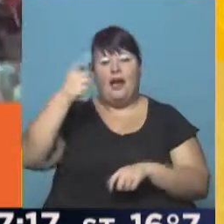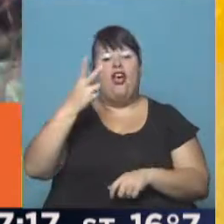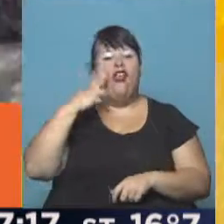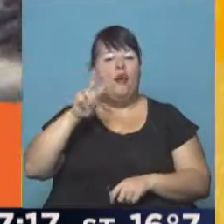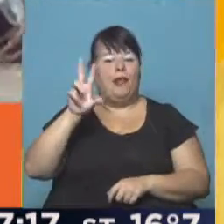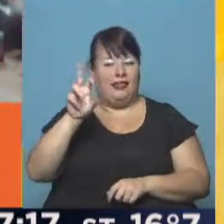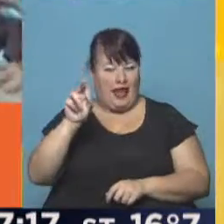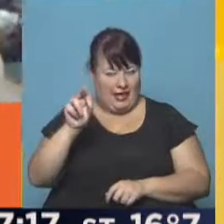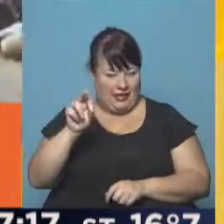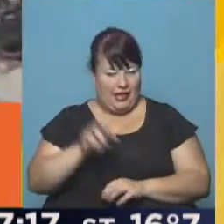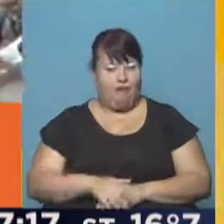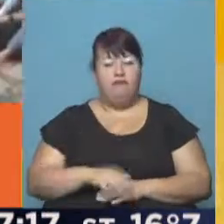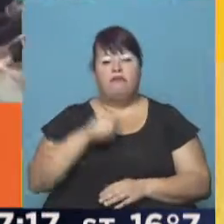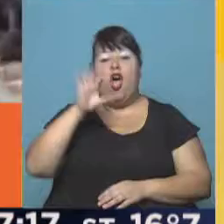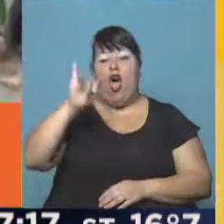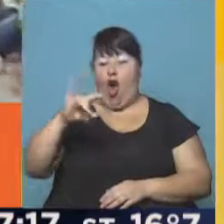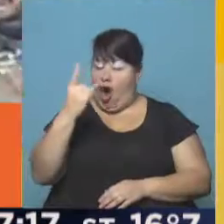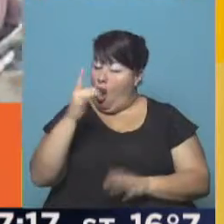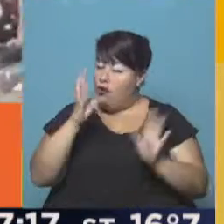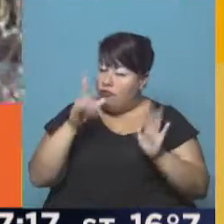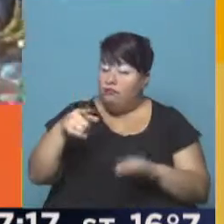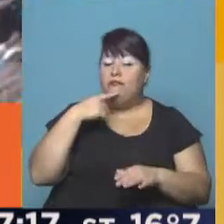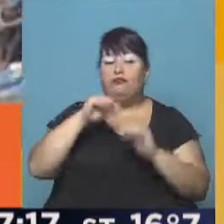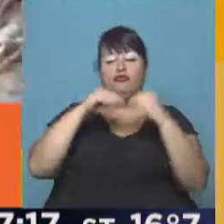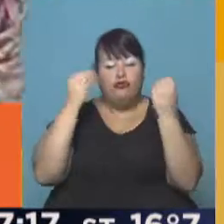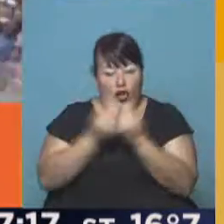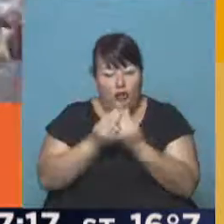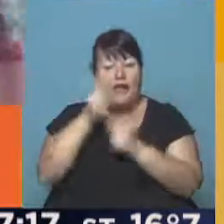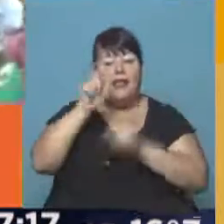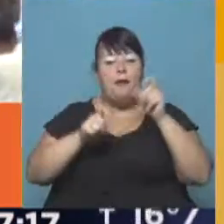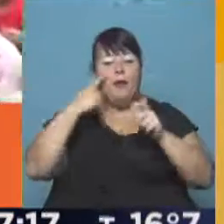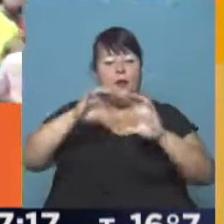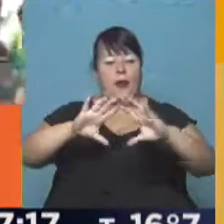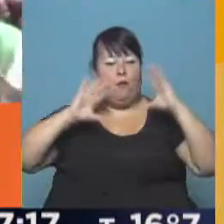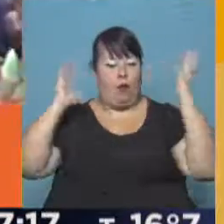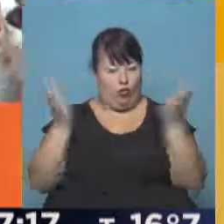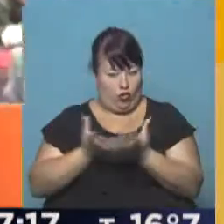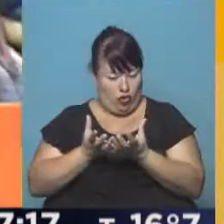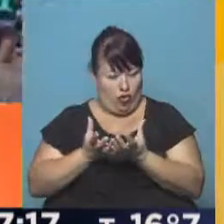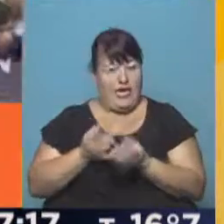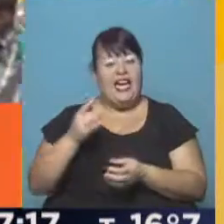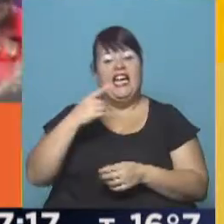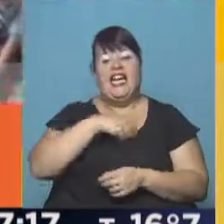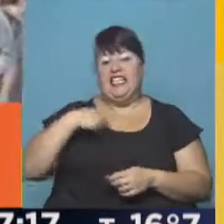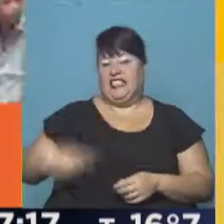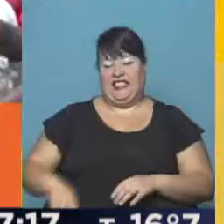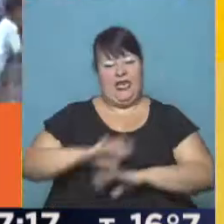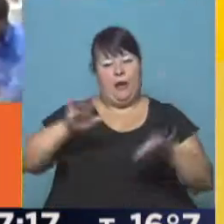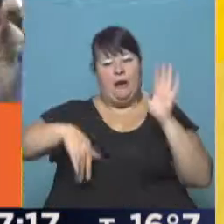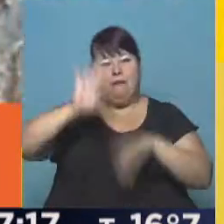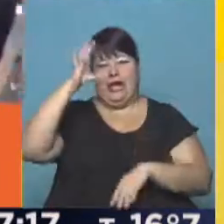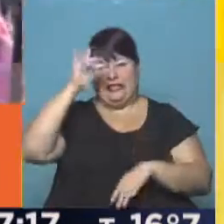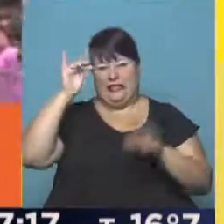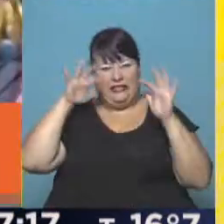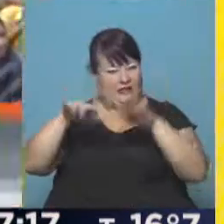2030. Según las Naciones Unidas, ese será el número de habitantes en el planeta. China dejará de ser el país más